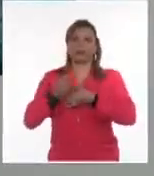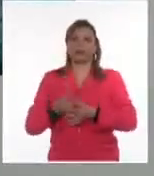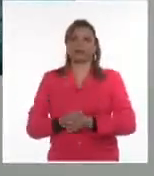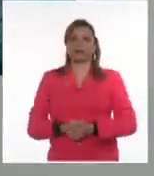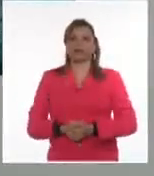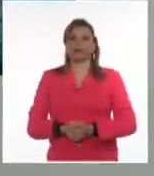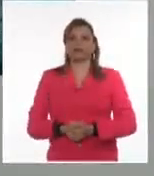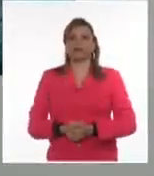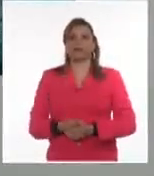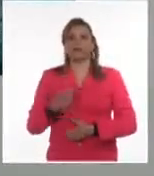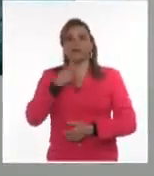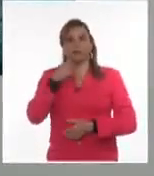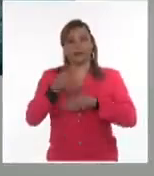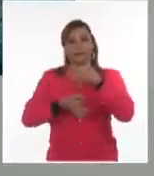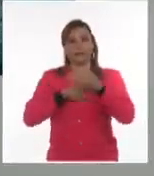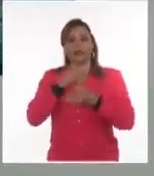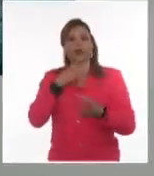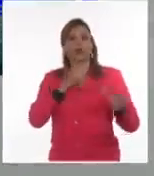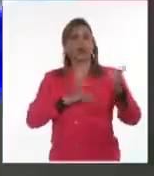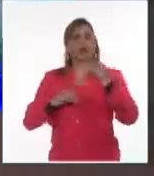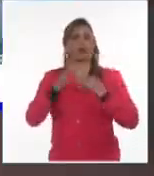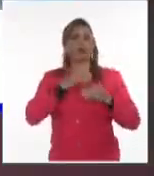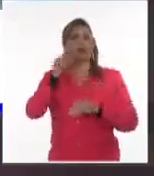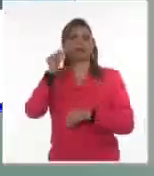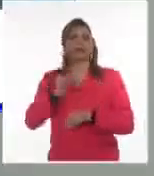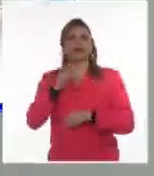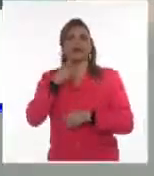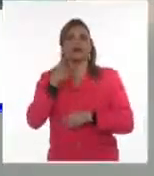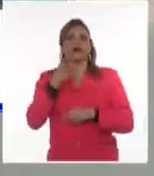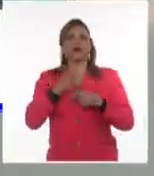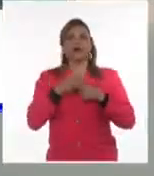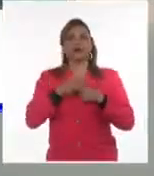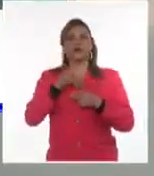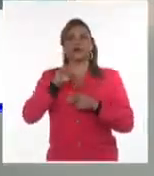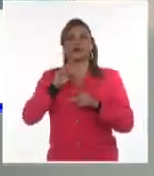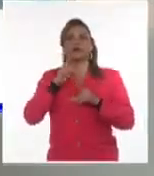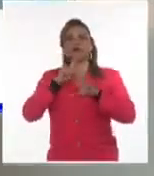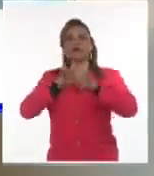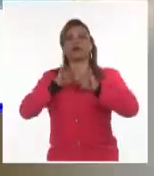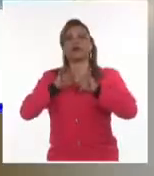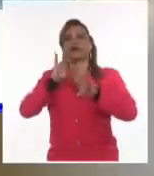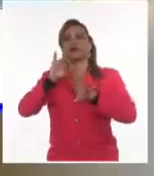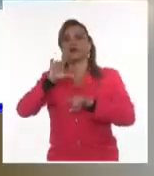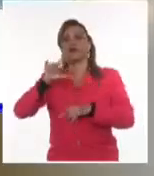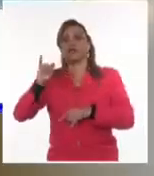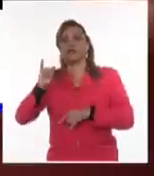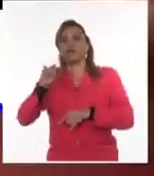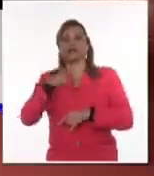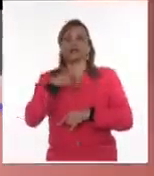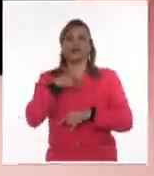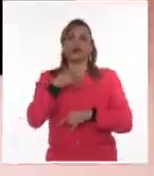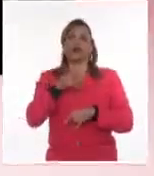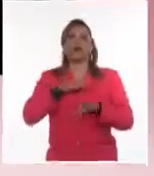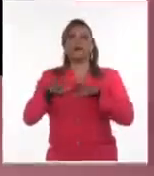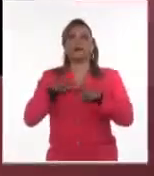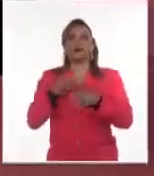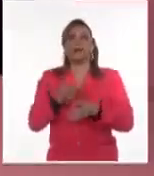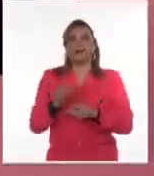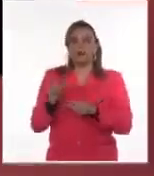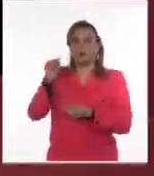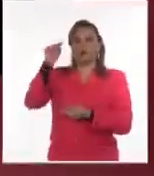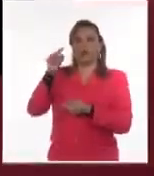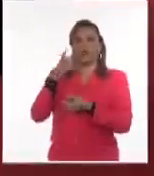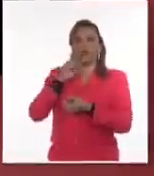Interactué con una persona llamada Willy González. Yo preparé los cocteles Molotov y